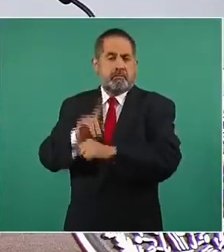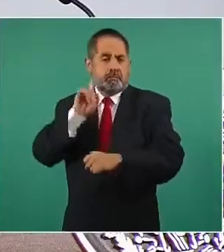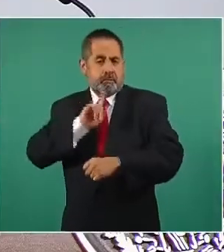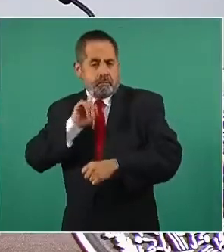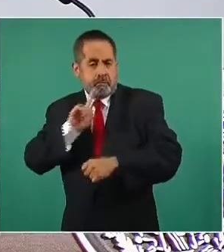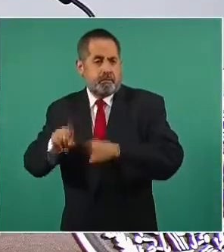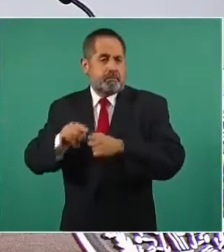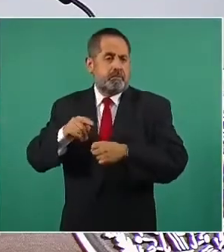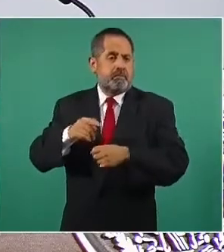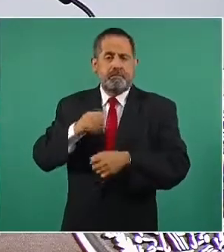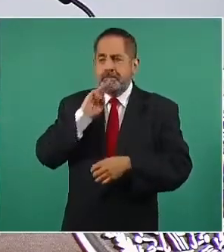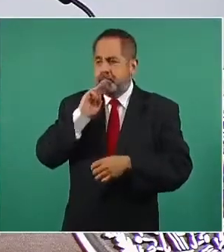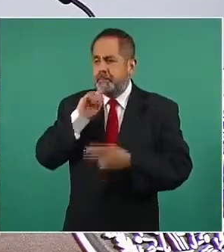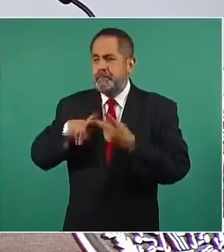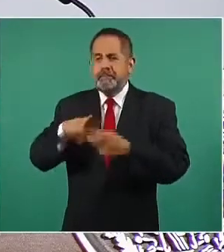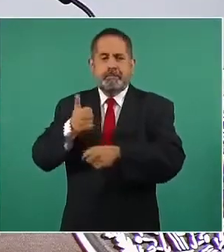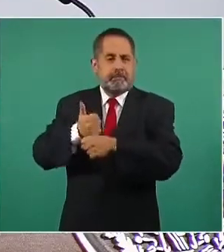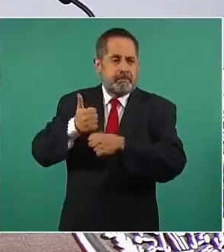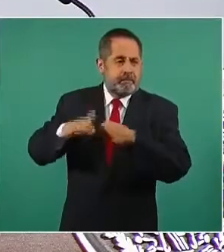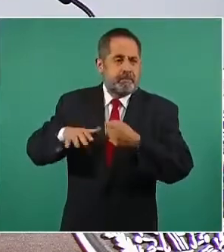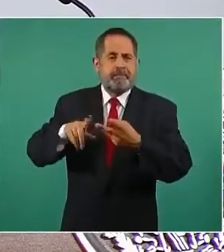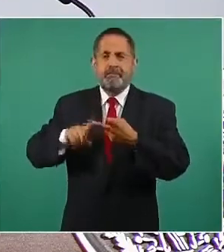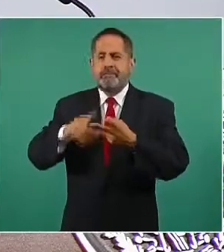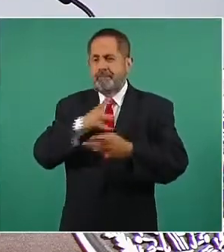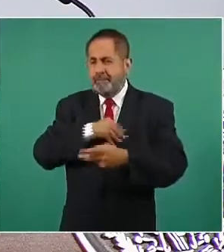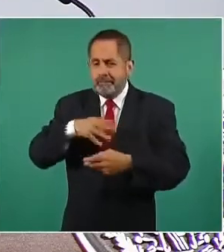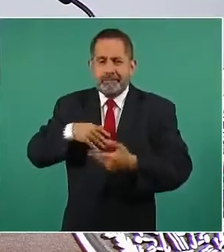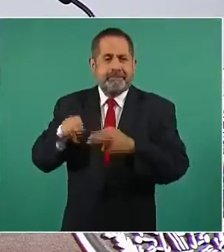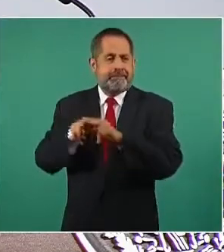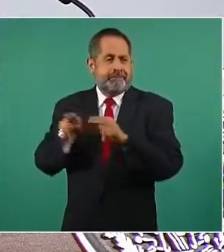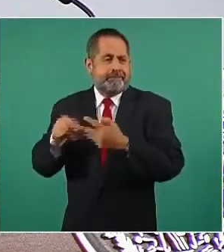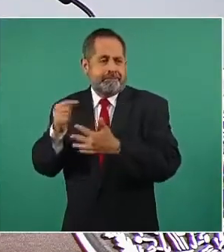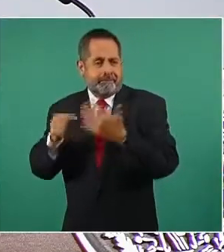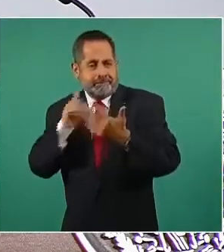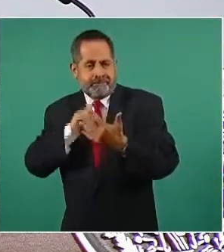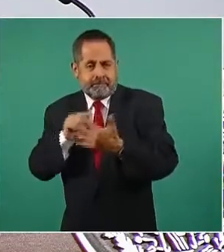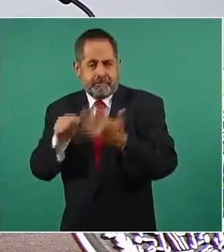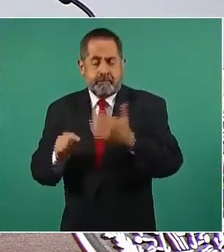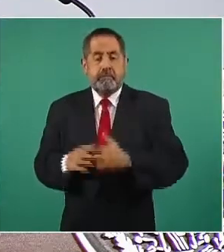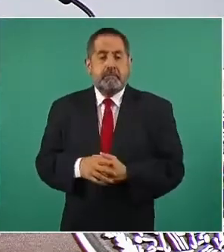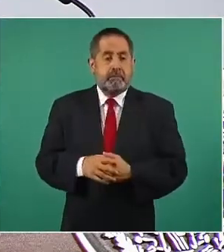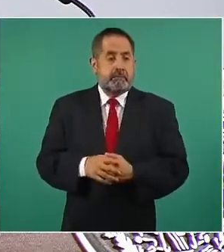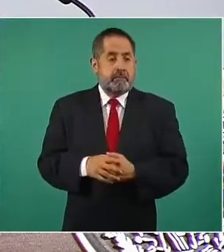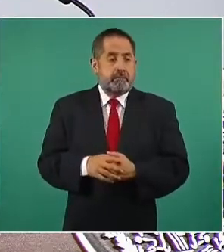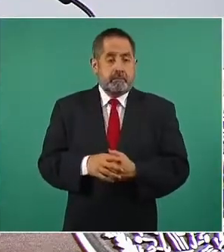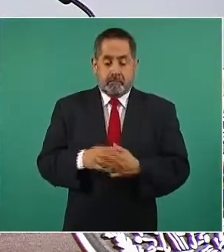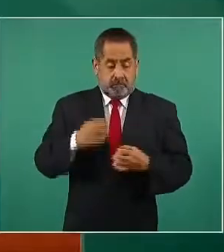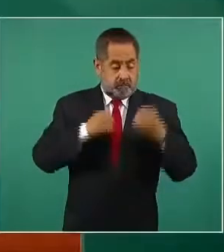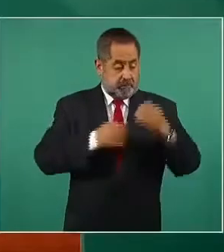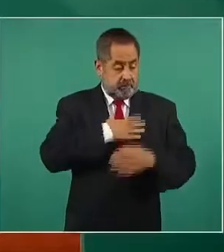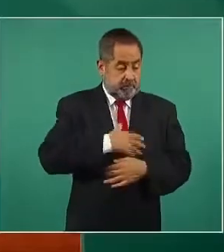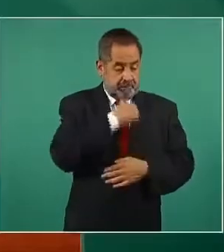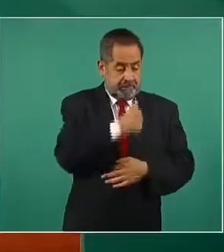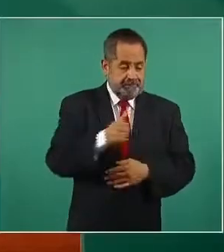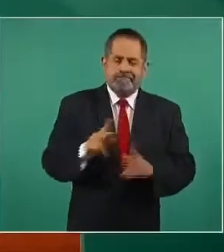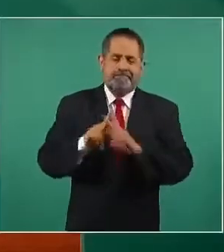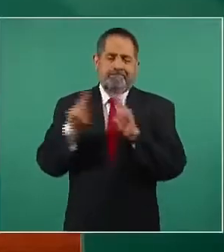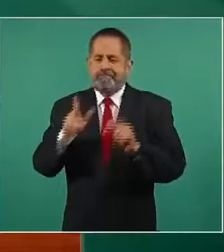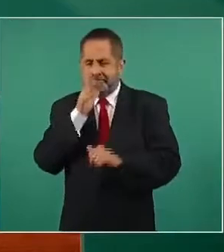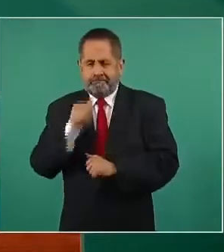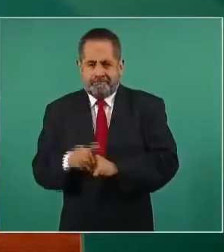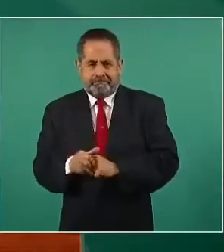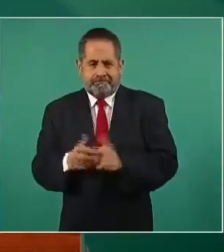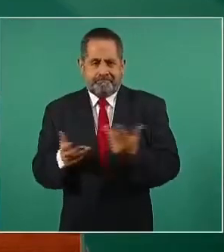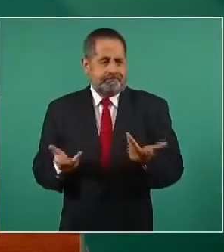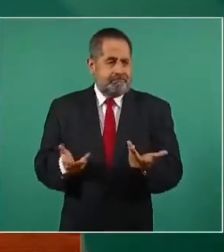abuelas, hermanas, hijas y nietas. No puede haber paz sin justicia y no puede haber justicia